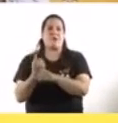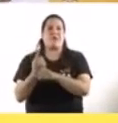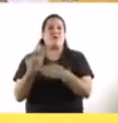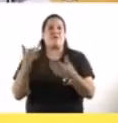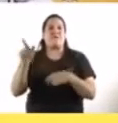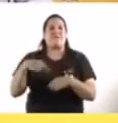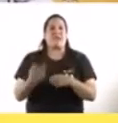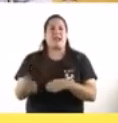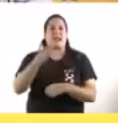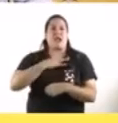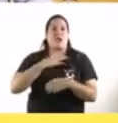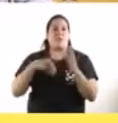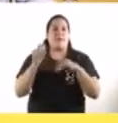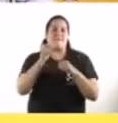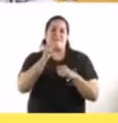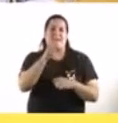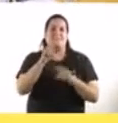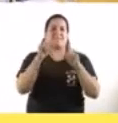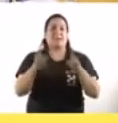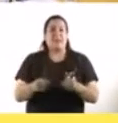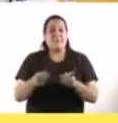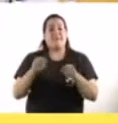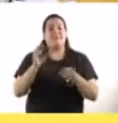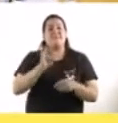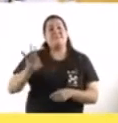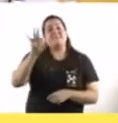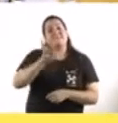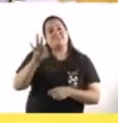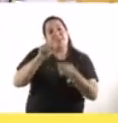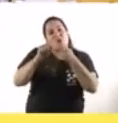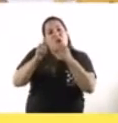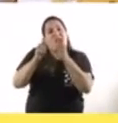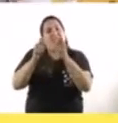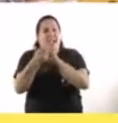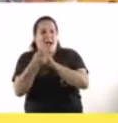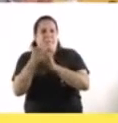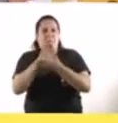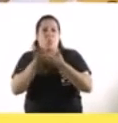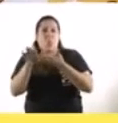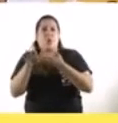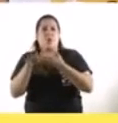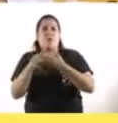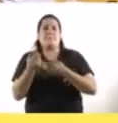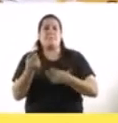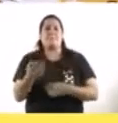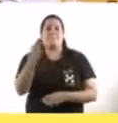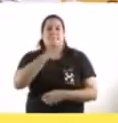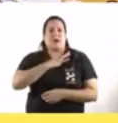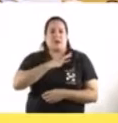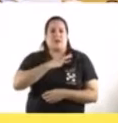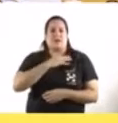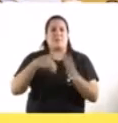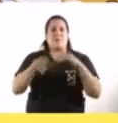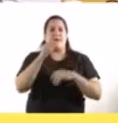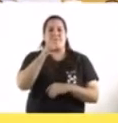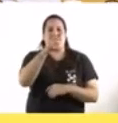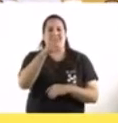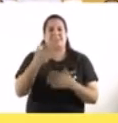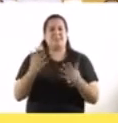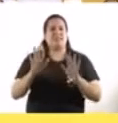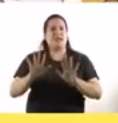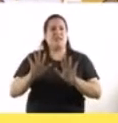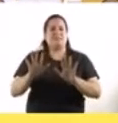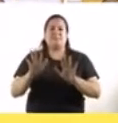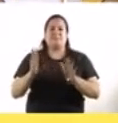agregando contagiosidad, de manera que la combinación de las nuevas variantes más el paso de muchos meses de la pandemia siempre hace que los rebrotes sean más